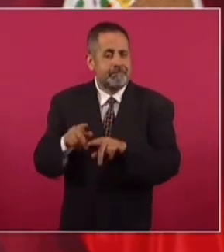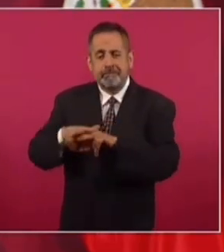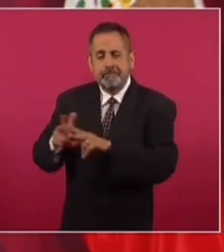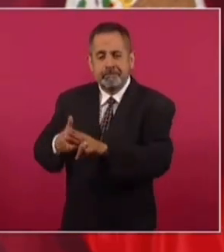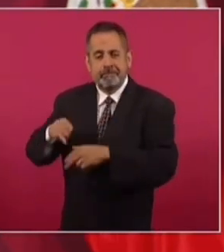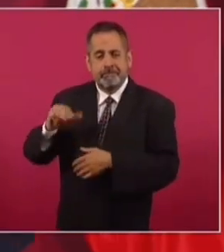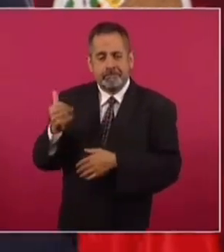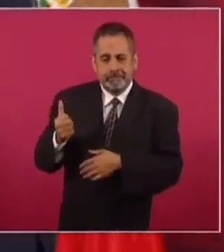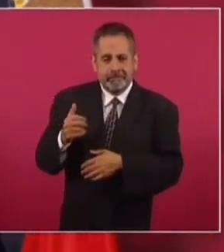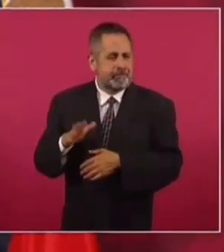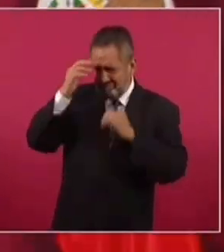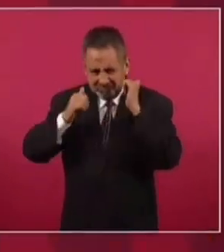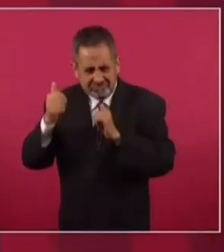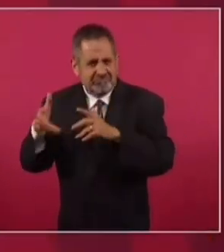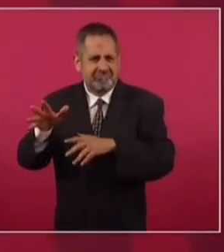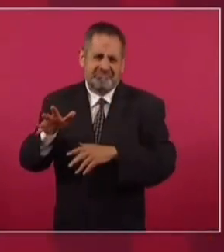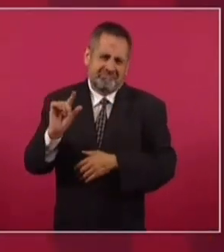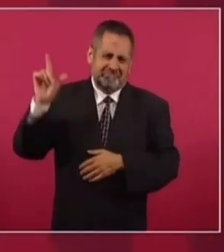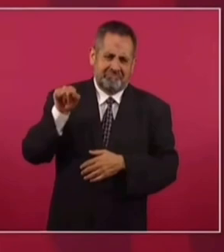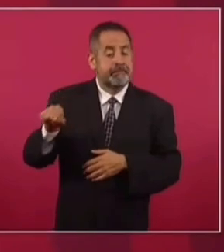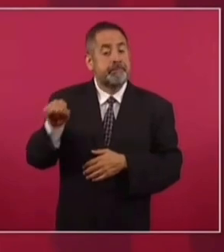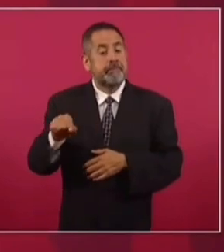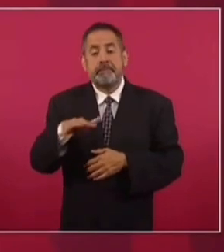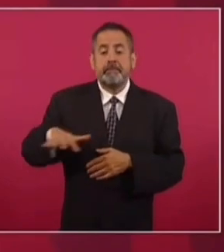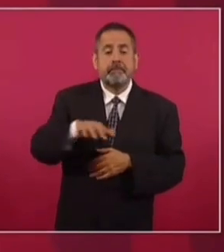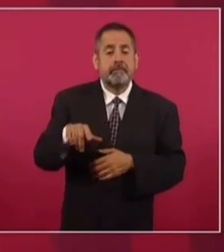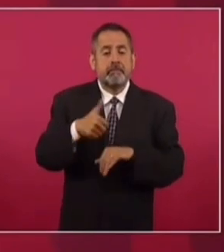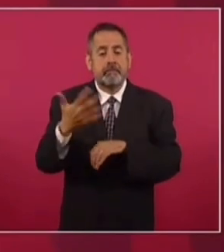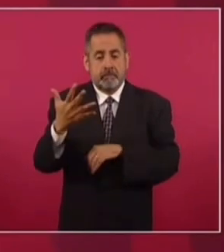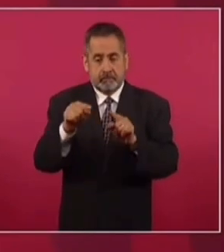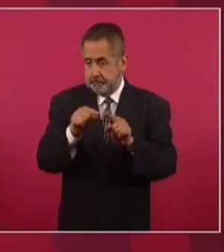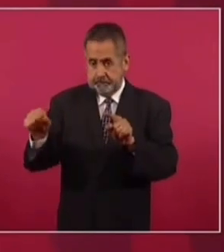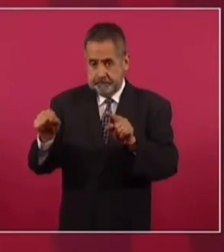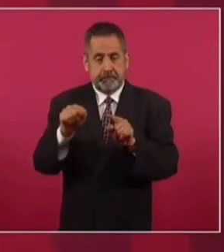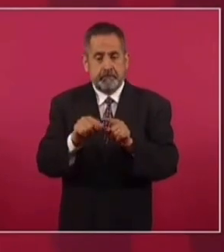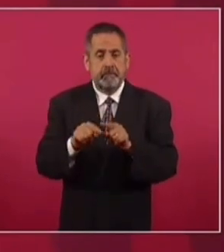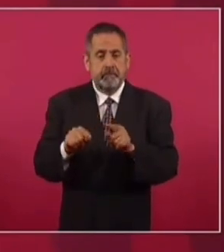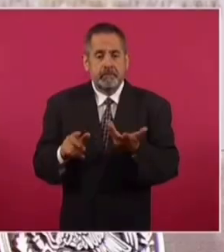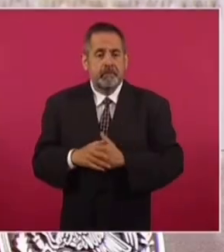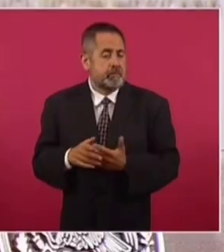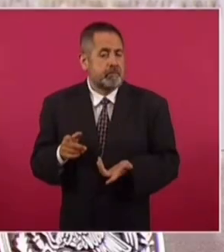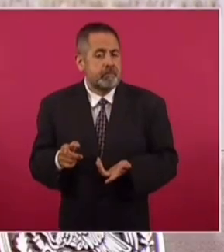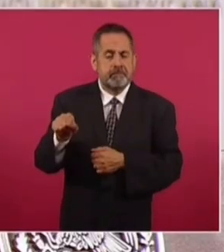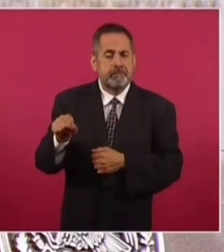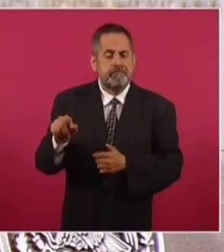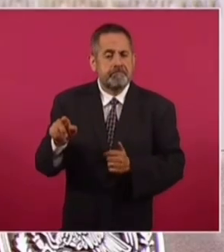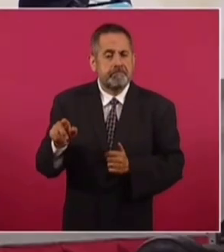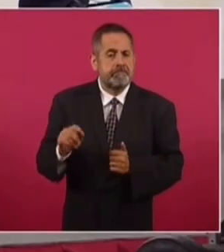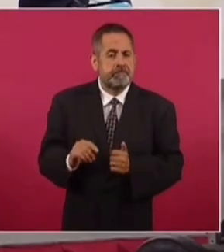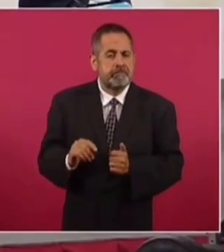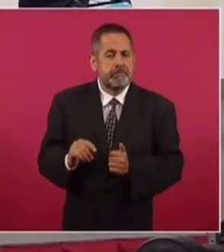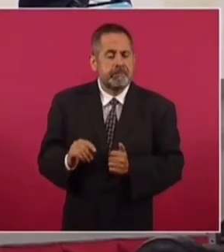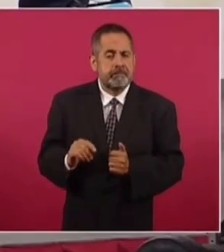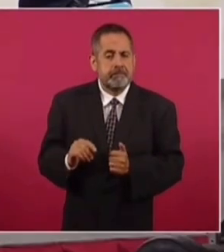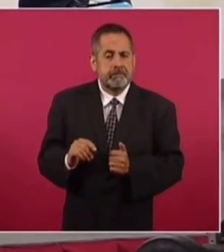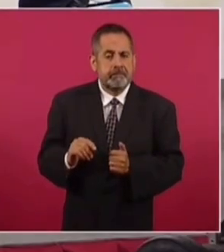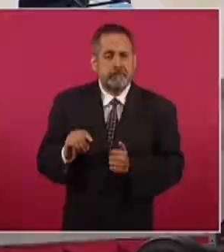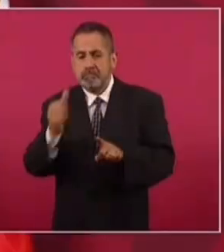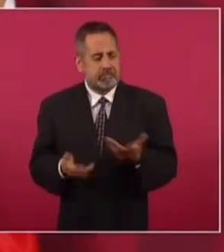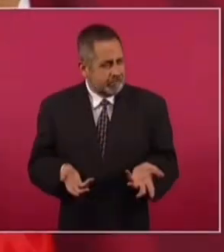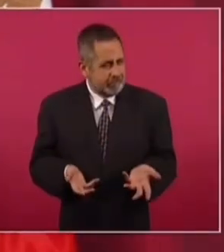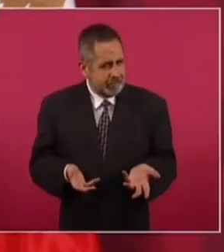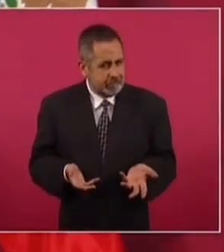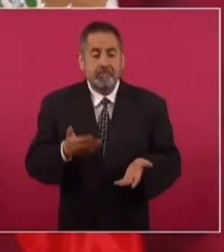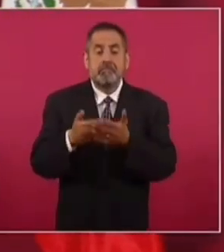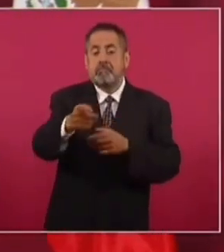Maya, ¿por qué es el Tramo 5? Esa zona del Tramo 5 es de las de menos presencia de la cultura